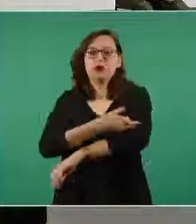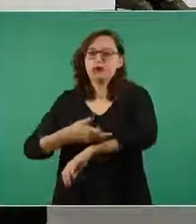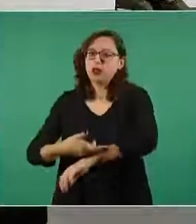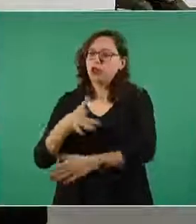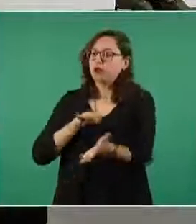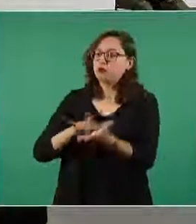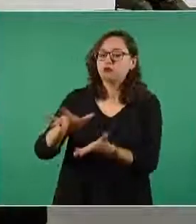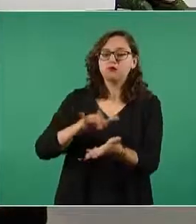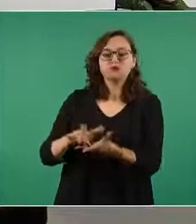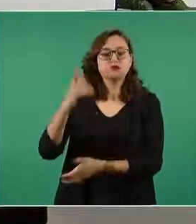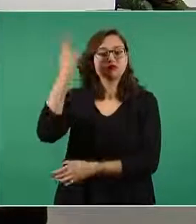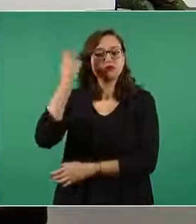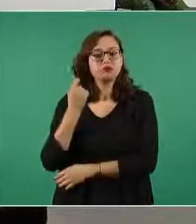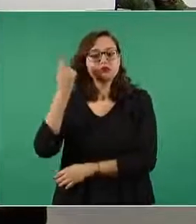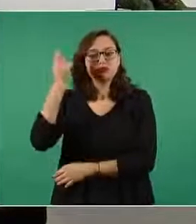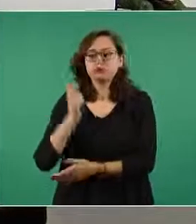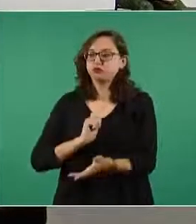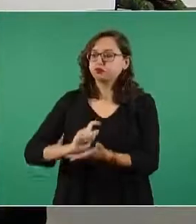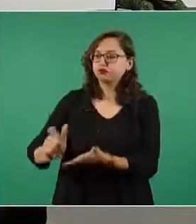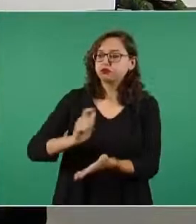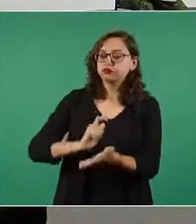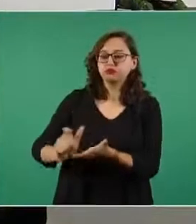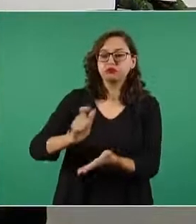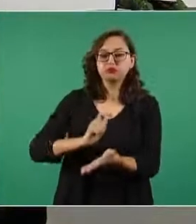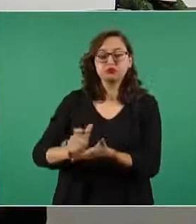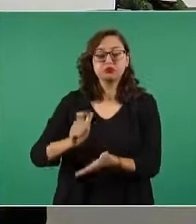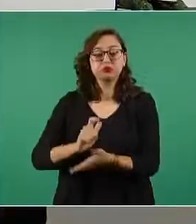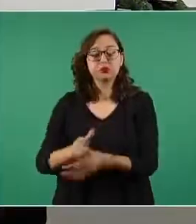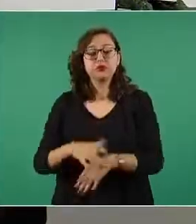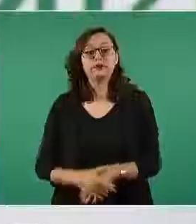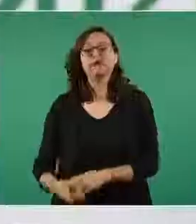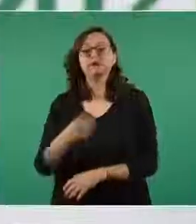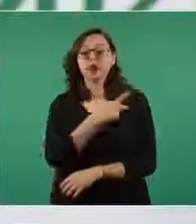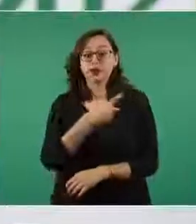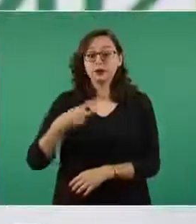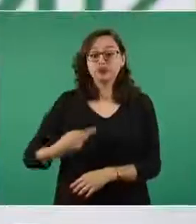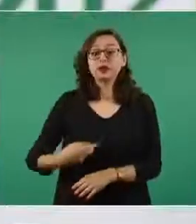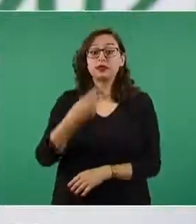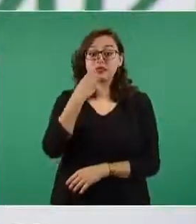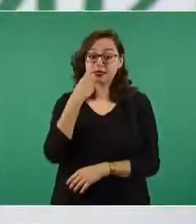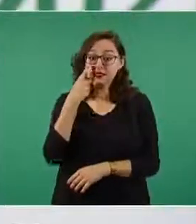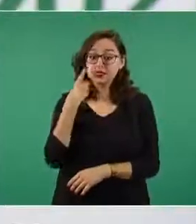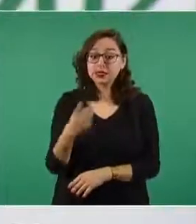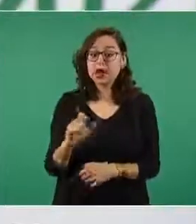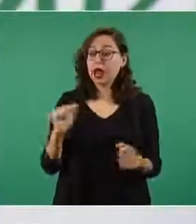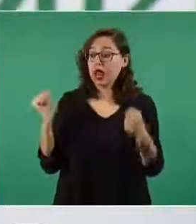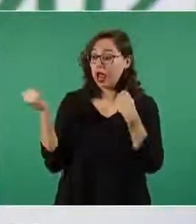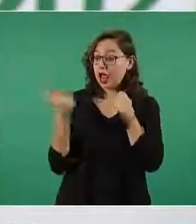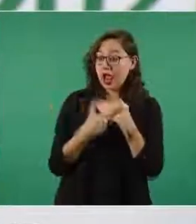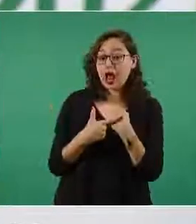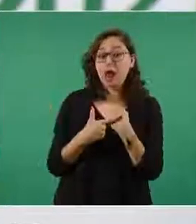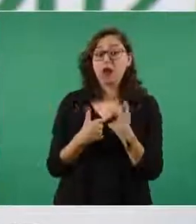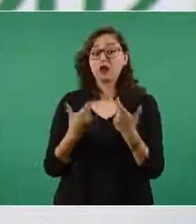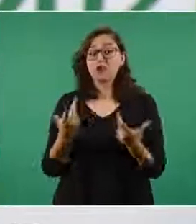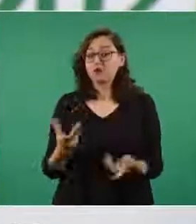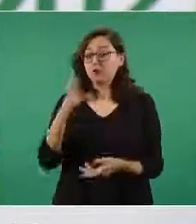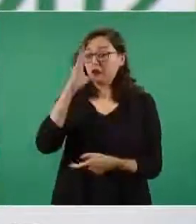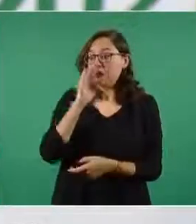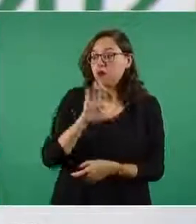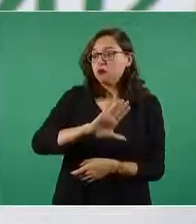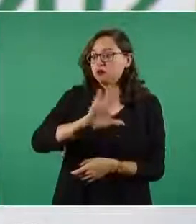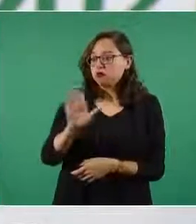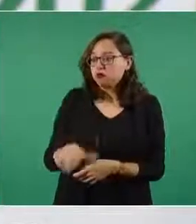necesario recalcarles que por concepto de decesos e incapacidades no existe una relación con el ritmo de los trabajos de obra